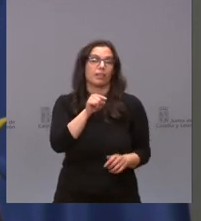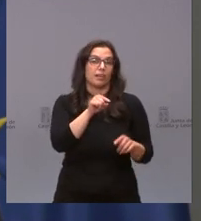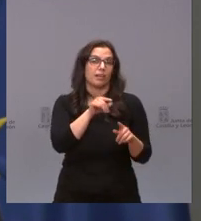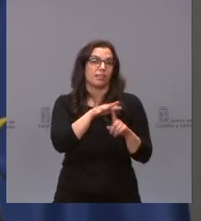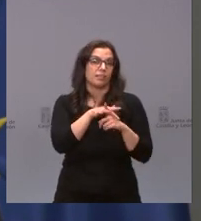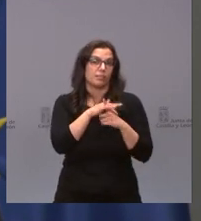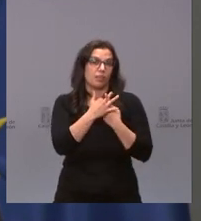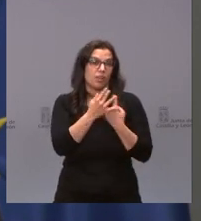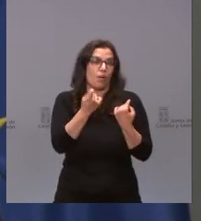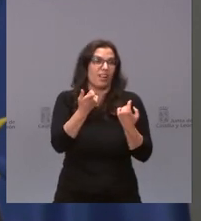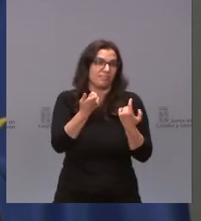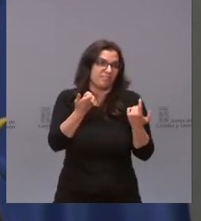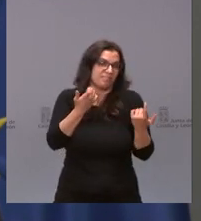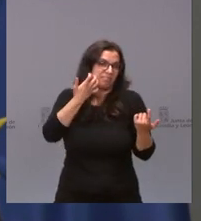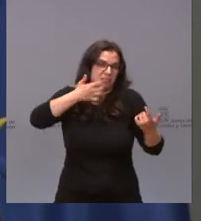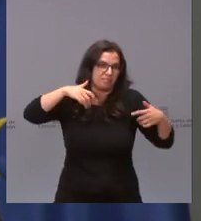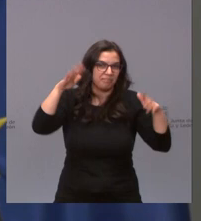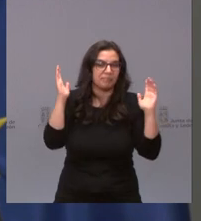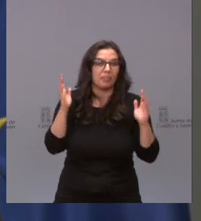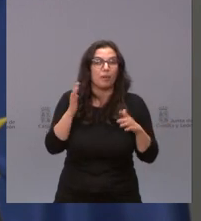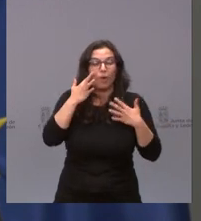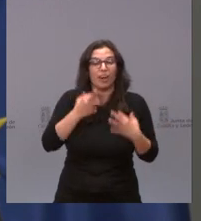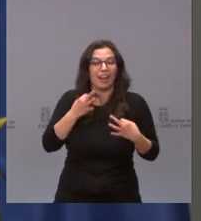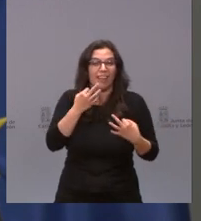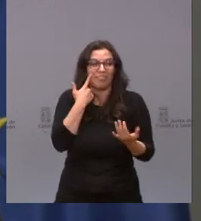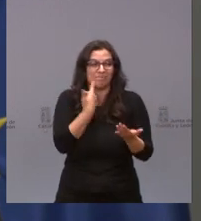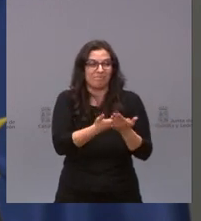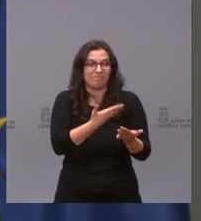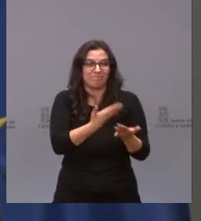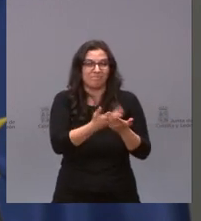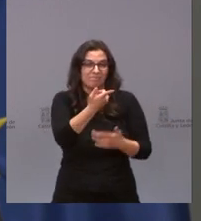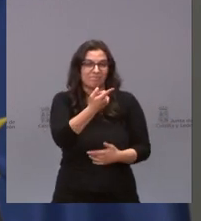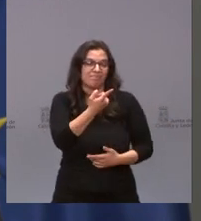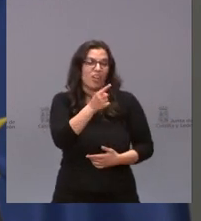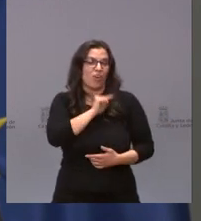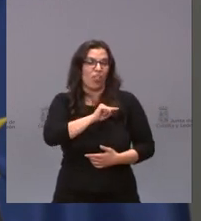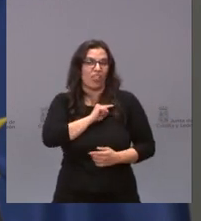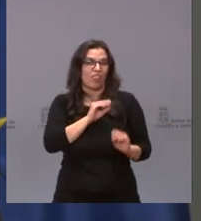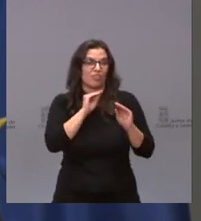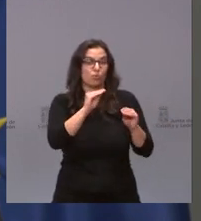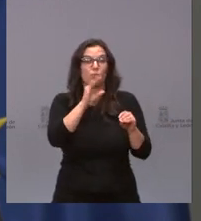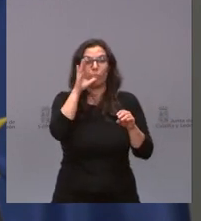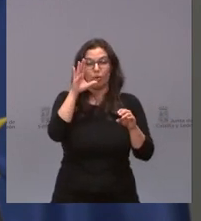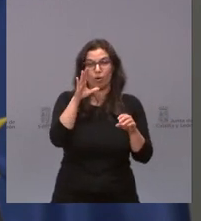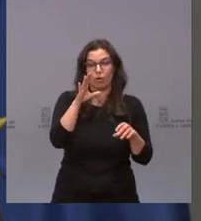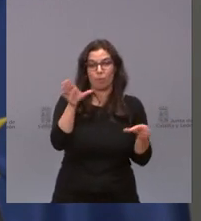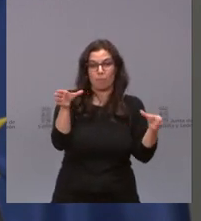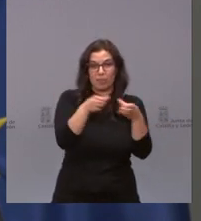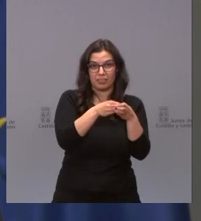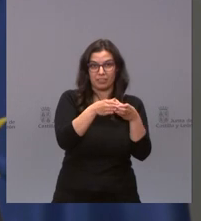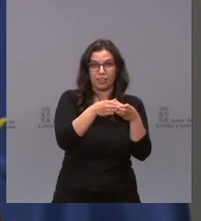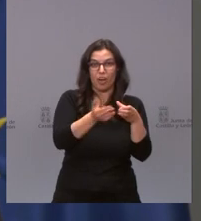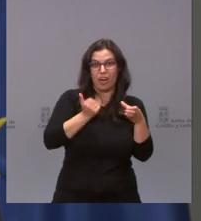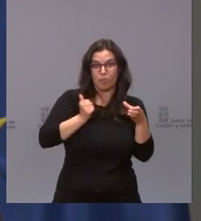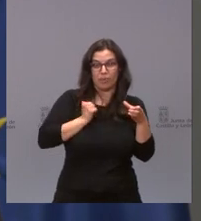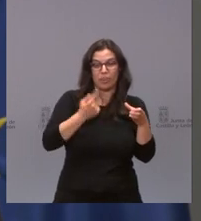deja de ser una anécdota revela muy bien la catadura moral de un partido que aprovecha la baja por coronavirus